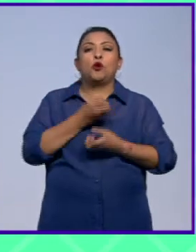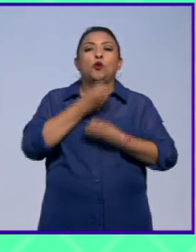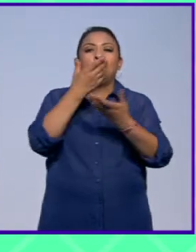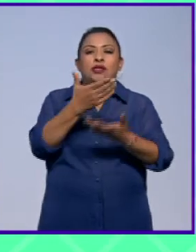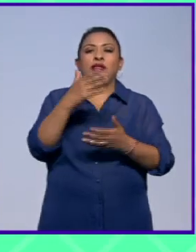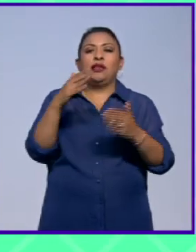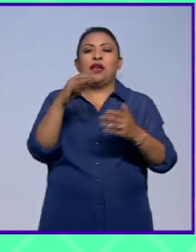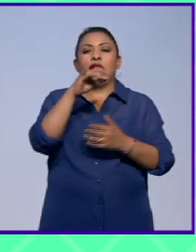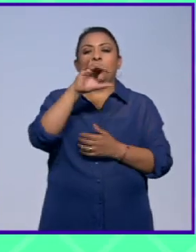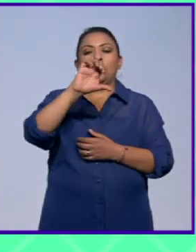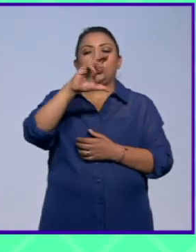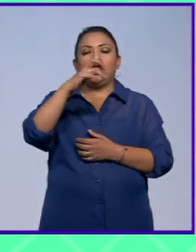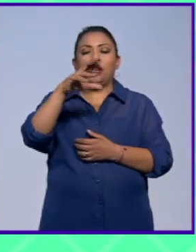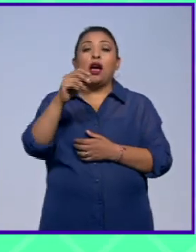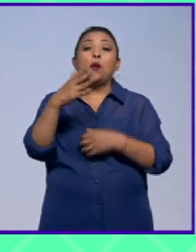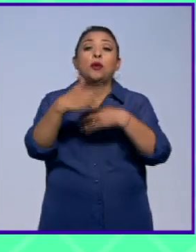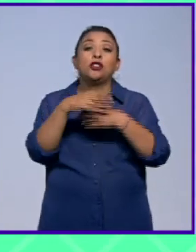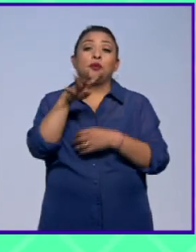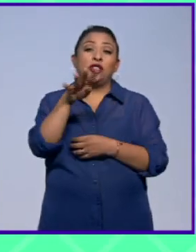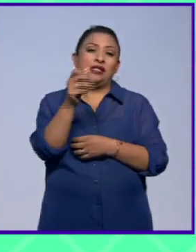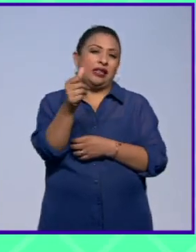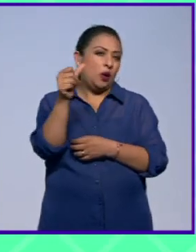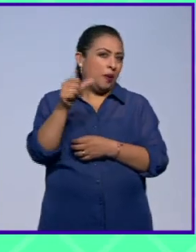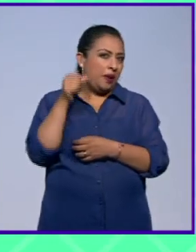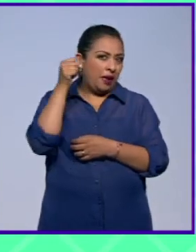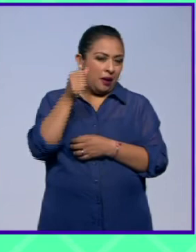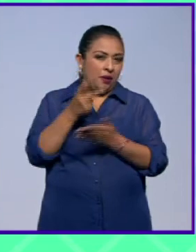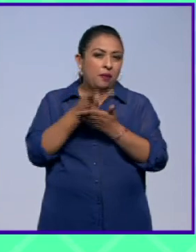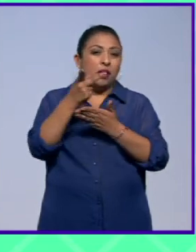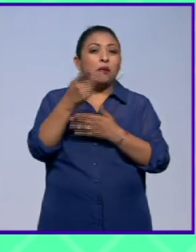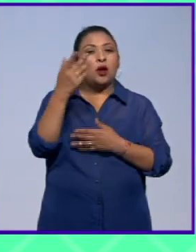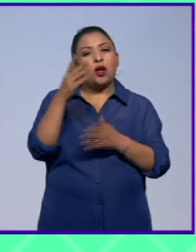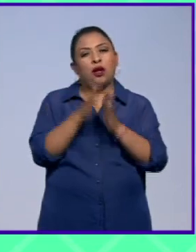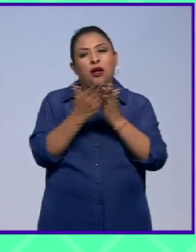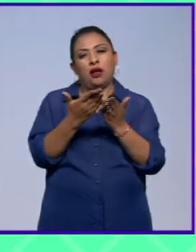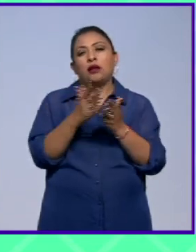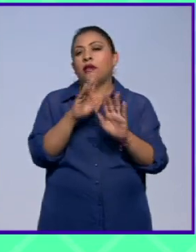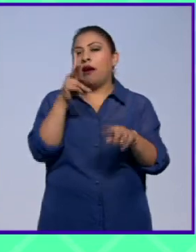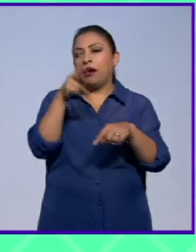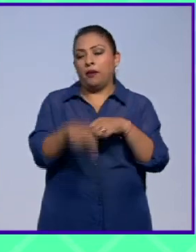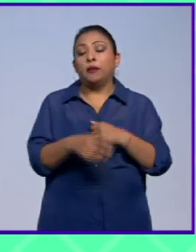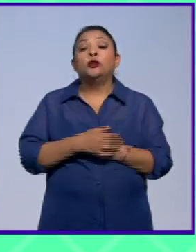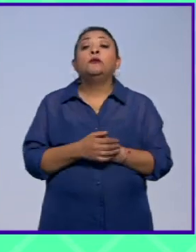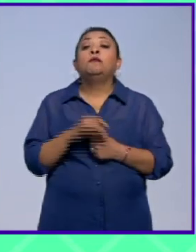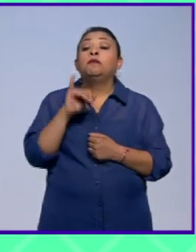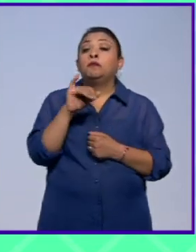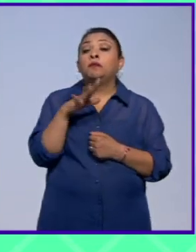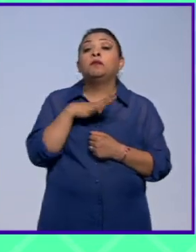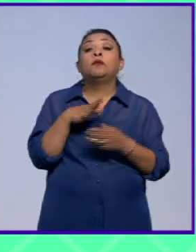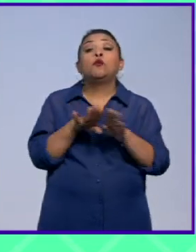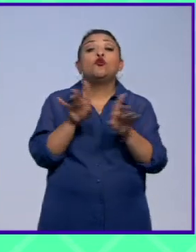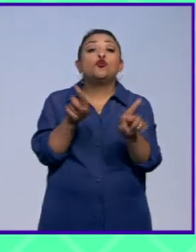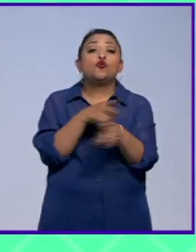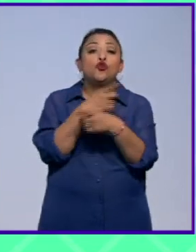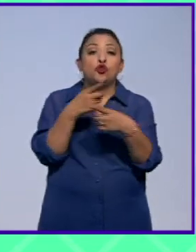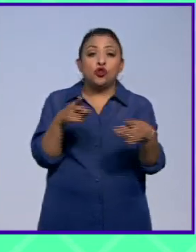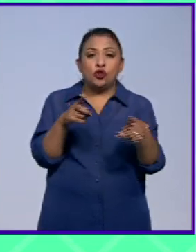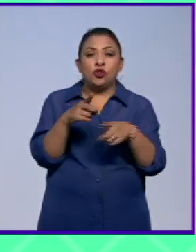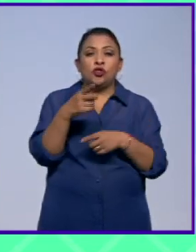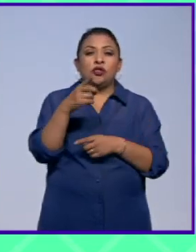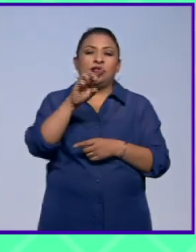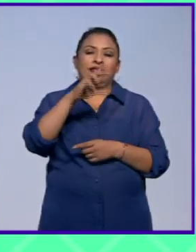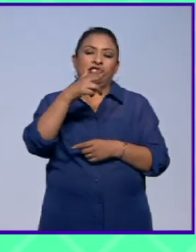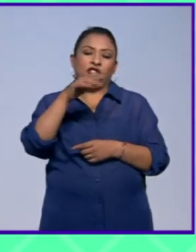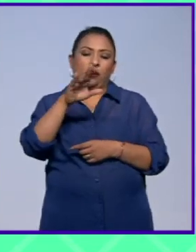Casa 2018 lo recibe el próximo 19 de abril por su libro Experiencia Butó nos vamos Laura efectivamente lo hacemos con música Jean